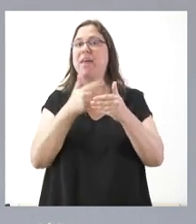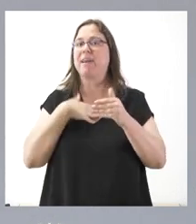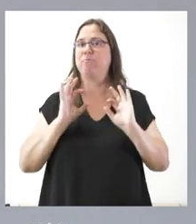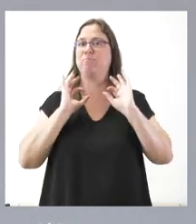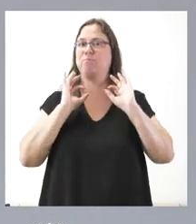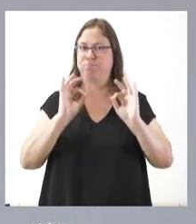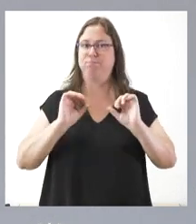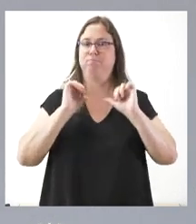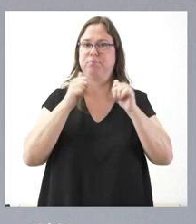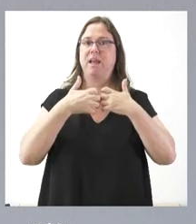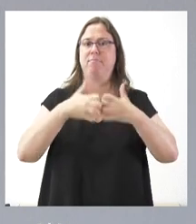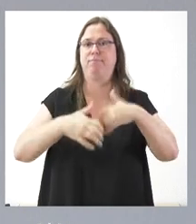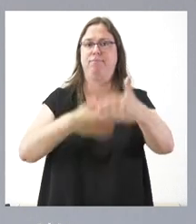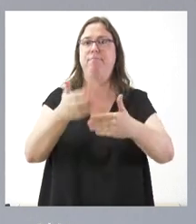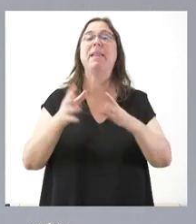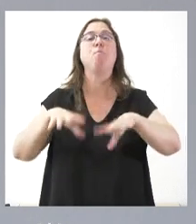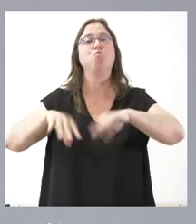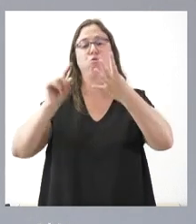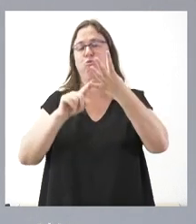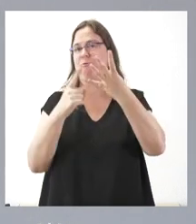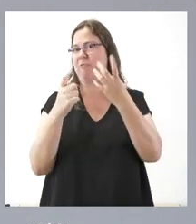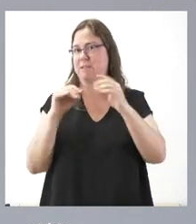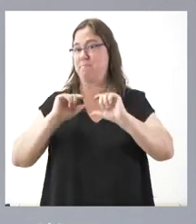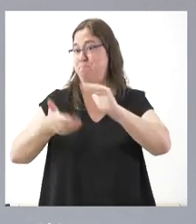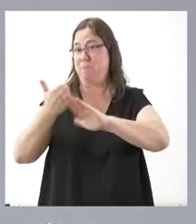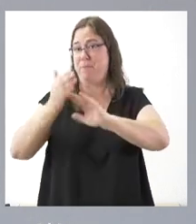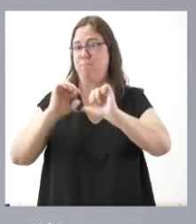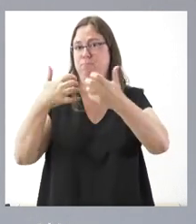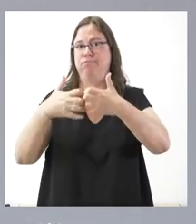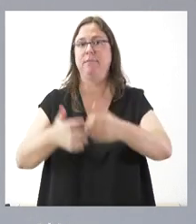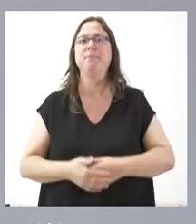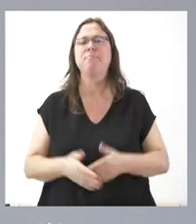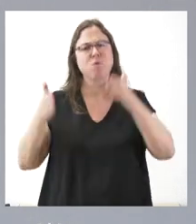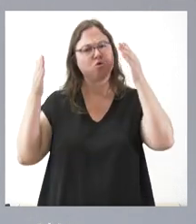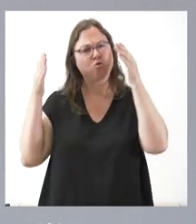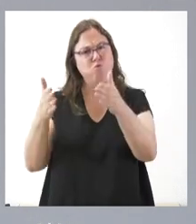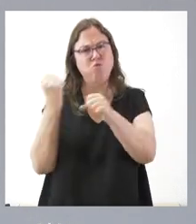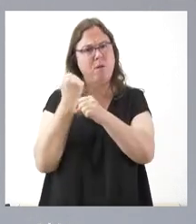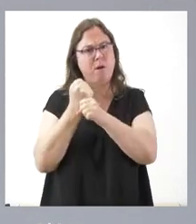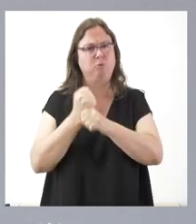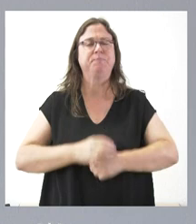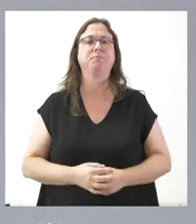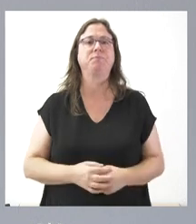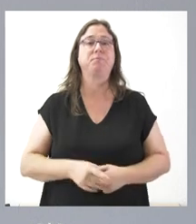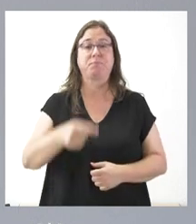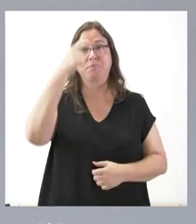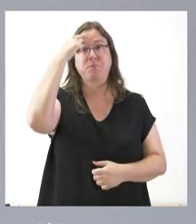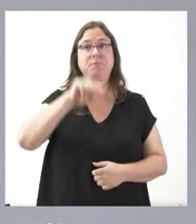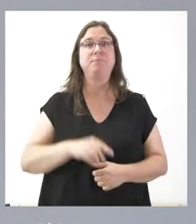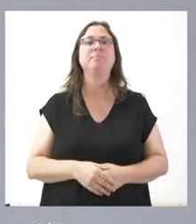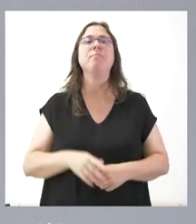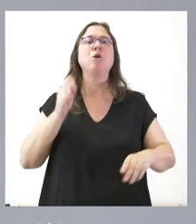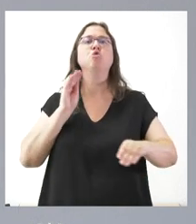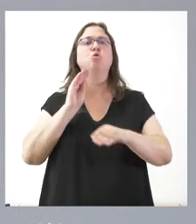en condiciones de que se ponga en servicio el de Burgos, sobre el cual se está trabajando de manera muy intensa. Tienen ustedes la